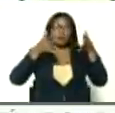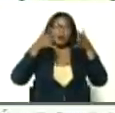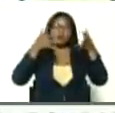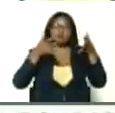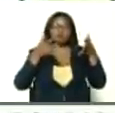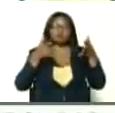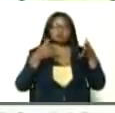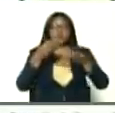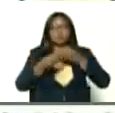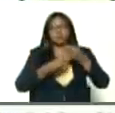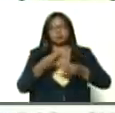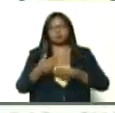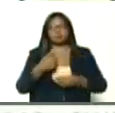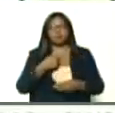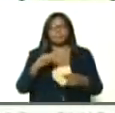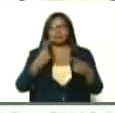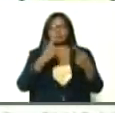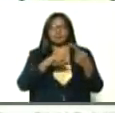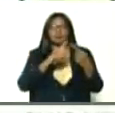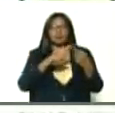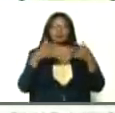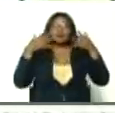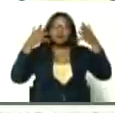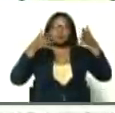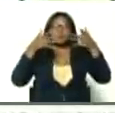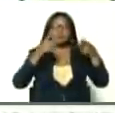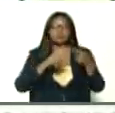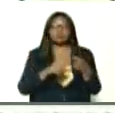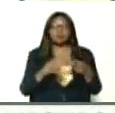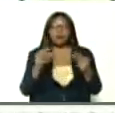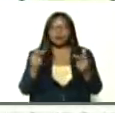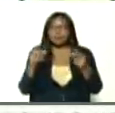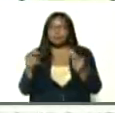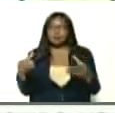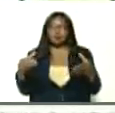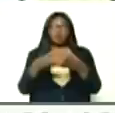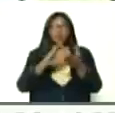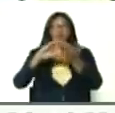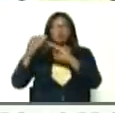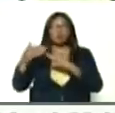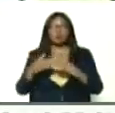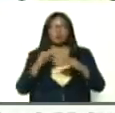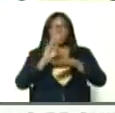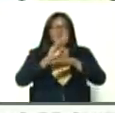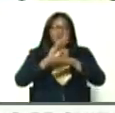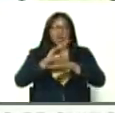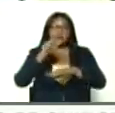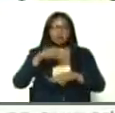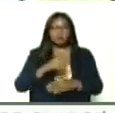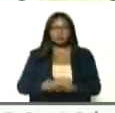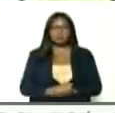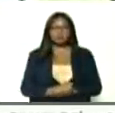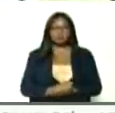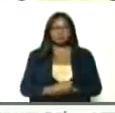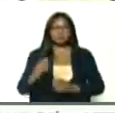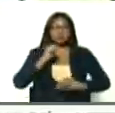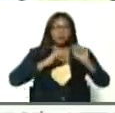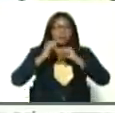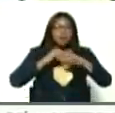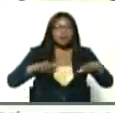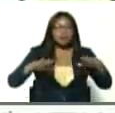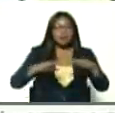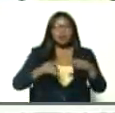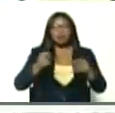me hacen, primera recomendación, activar las brigadas comunitarias, de prevención, y desplegar una